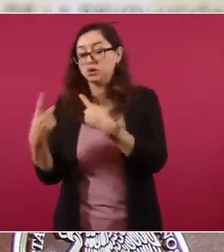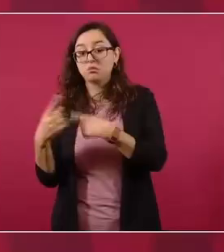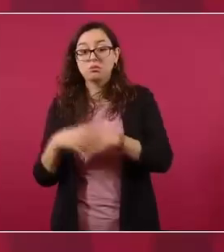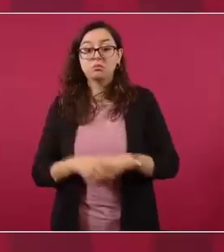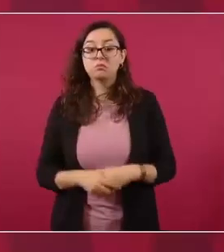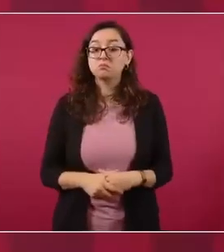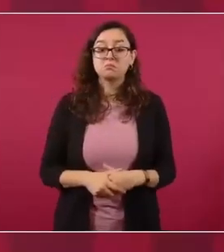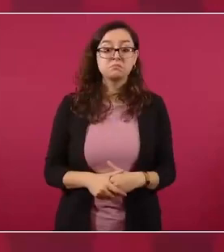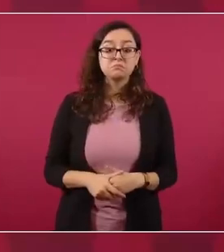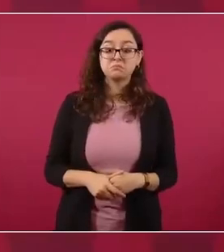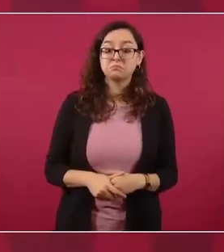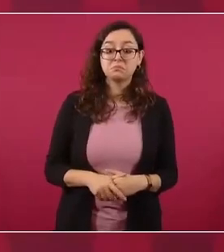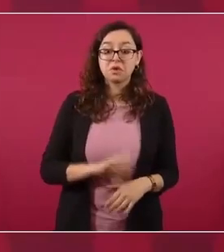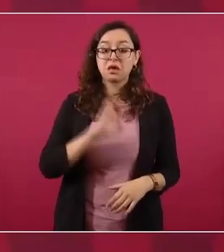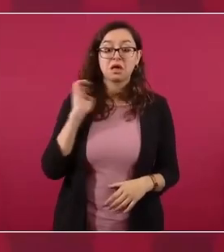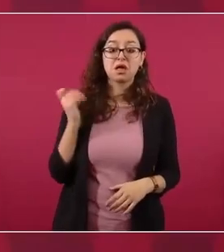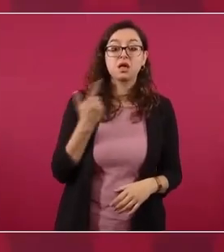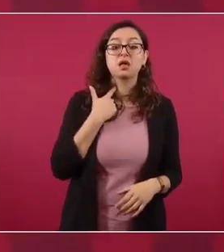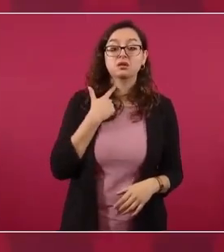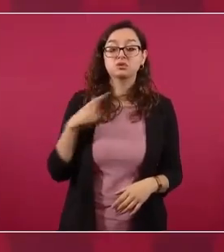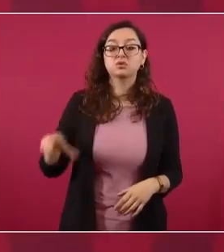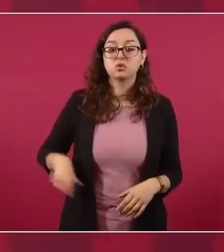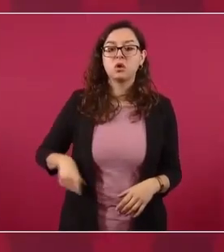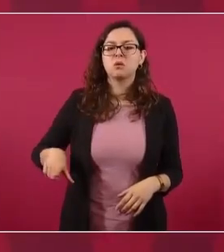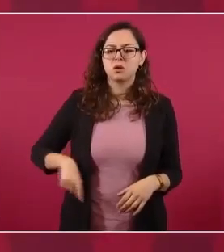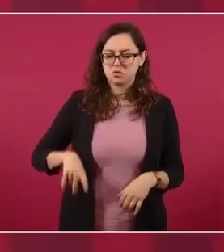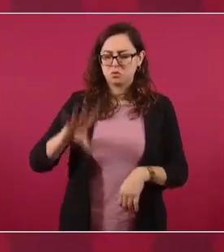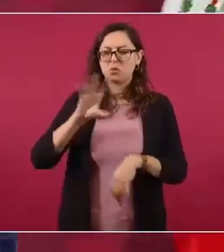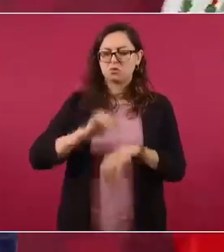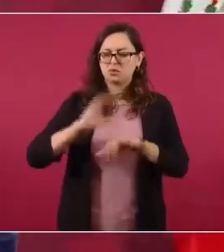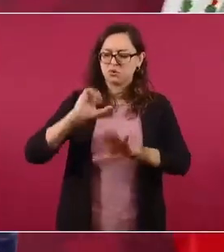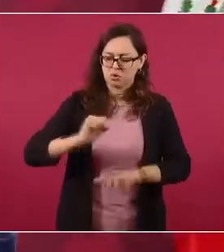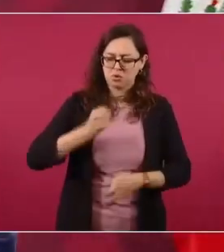oficio de autorización para hacer obras,